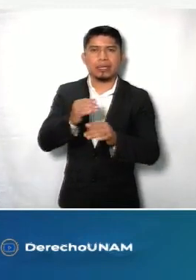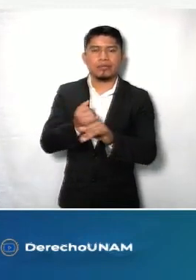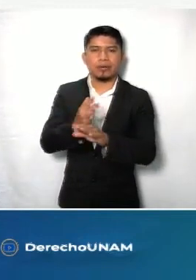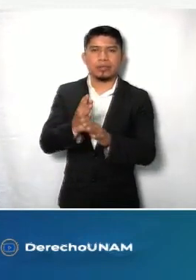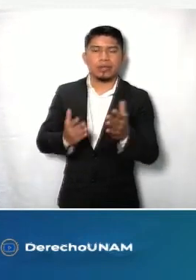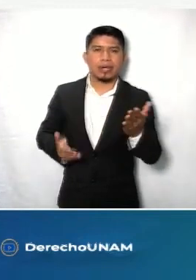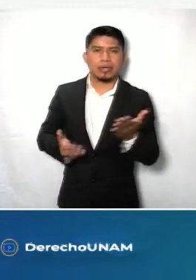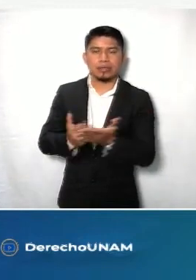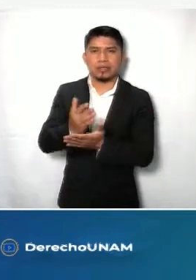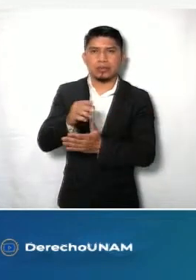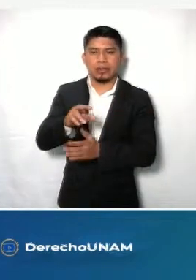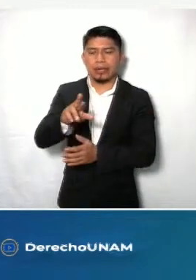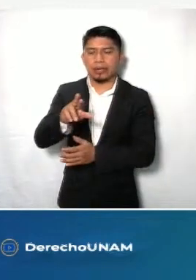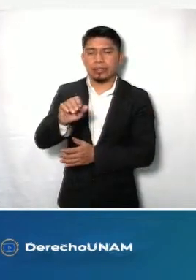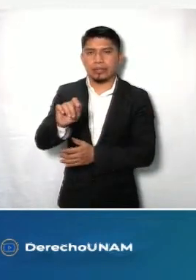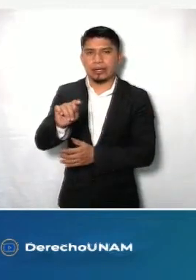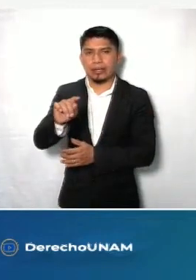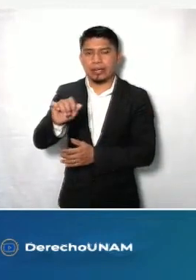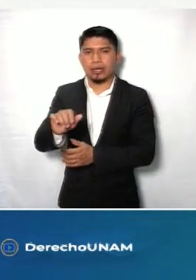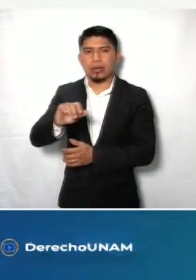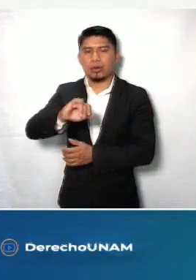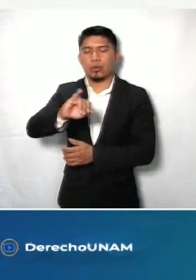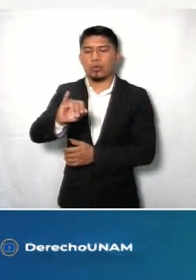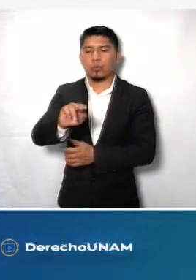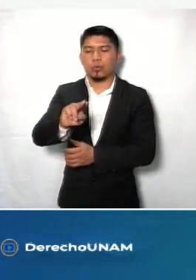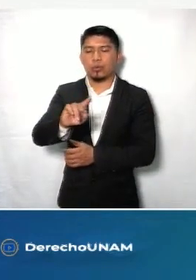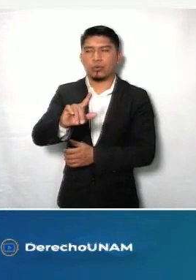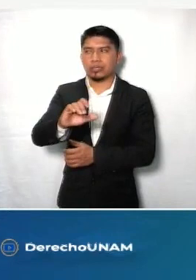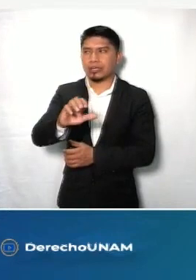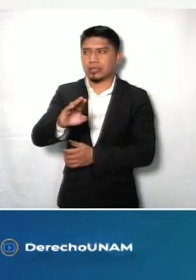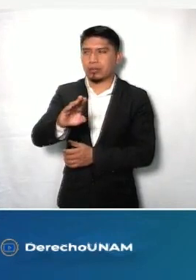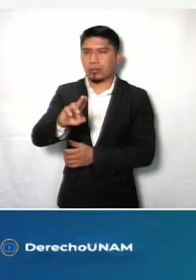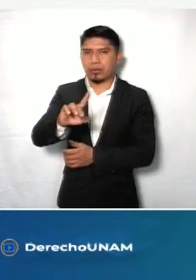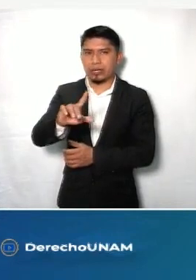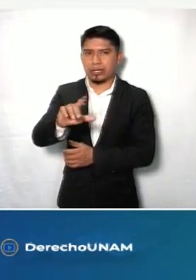la Información, RTA, el Dr. Julio César Bonilla Gutiérrez.